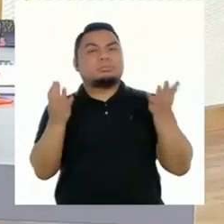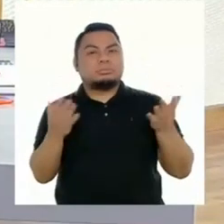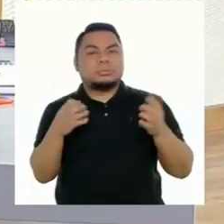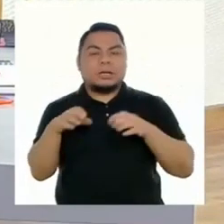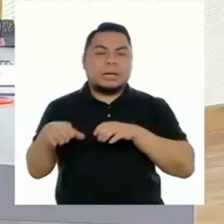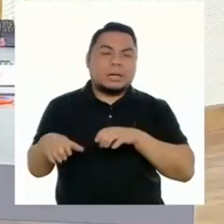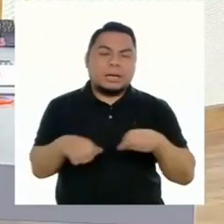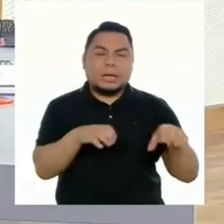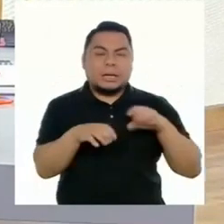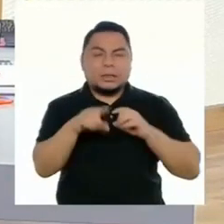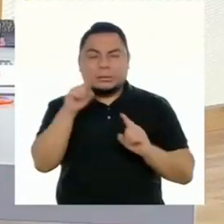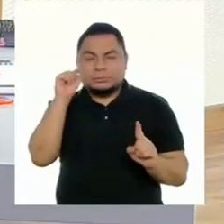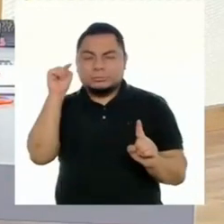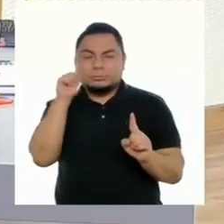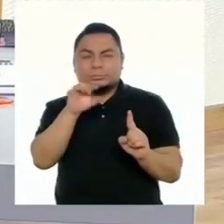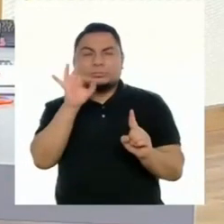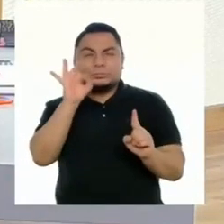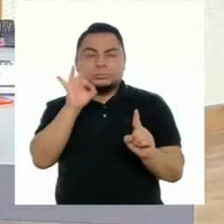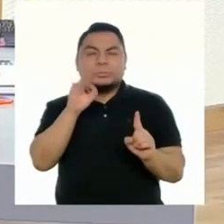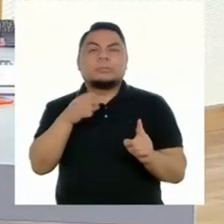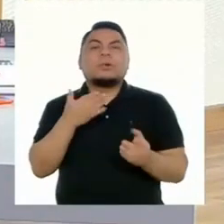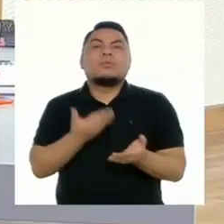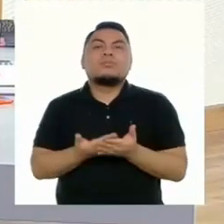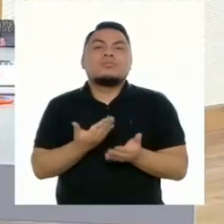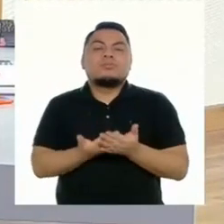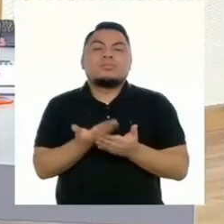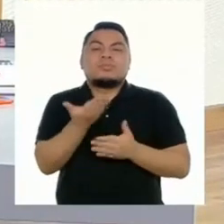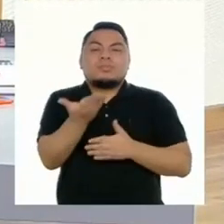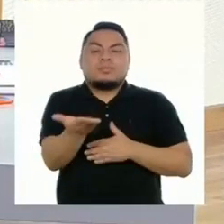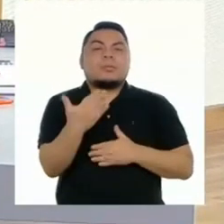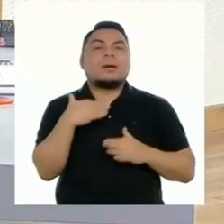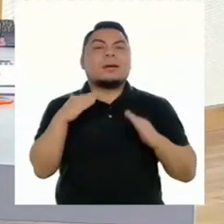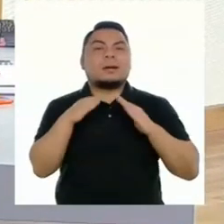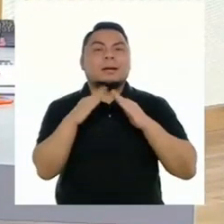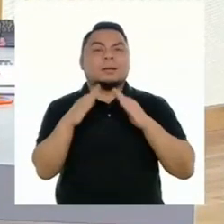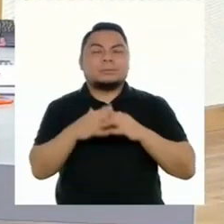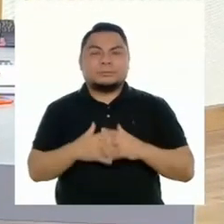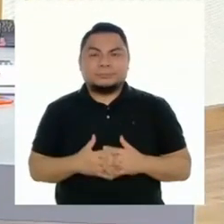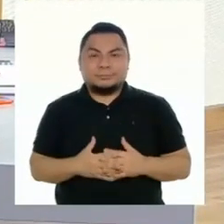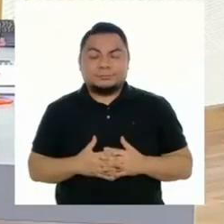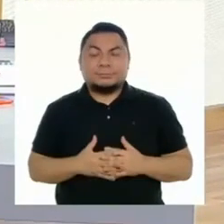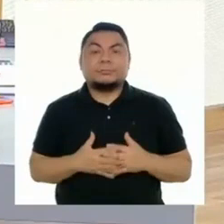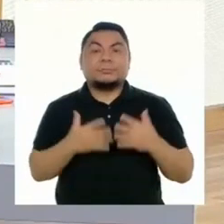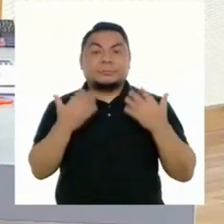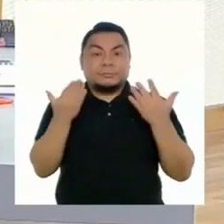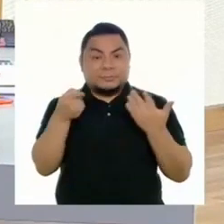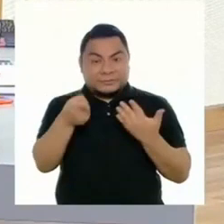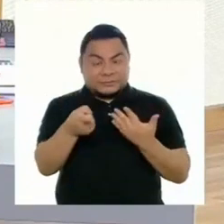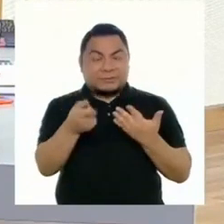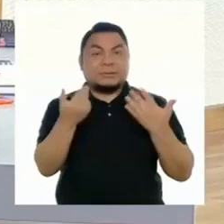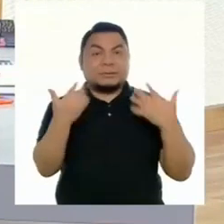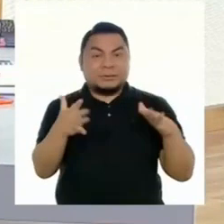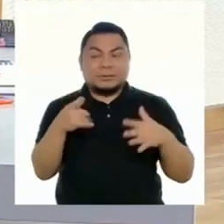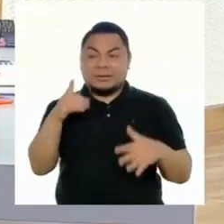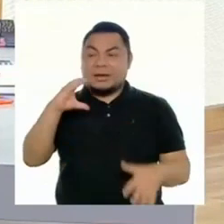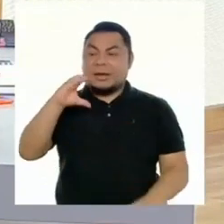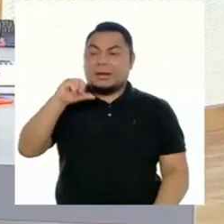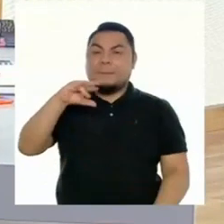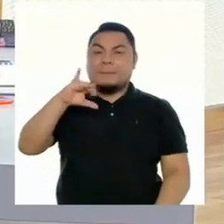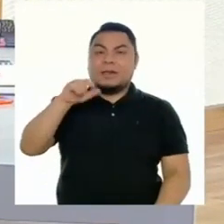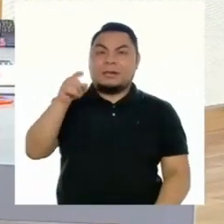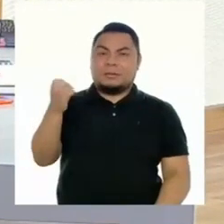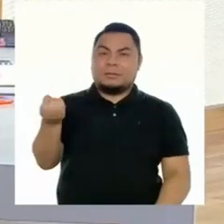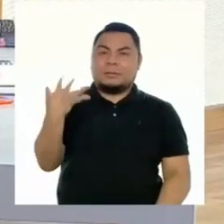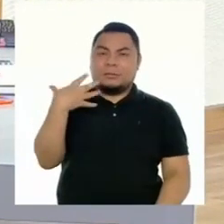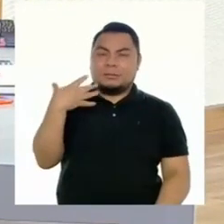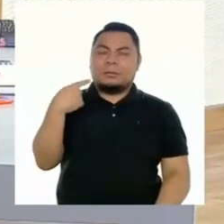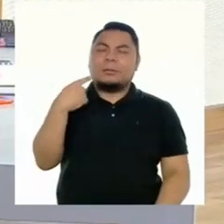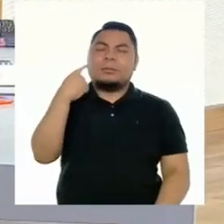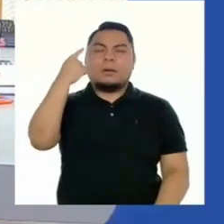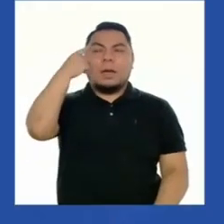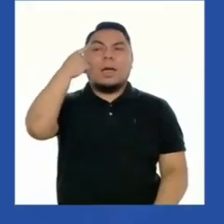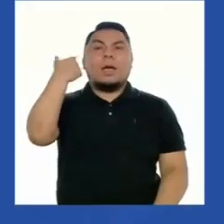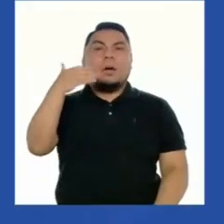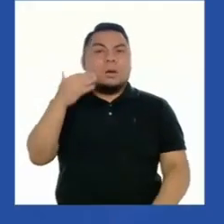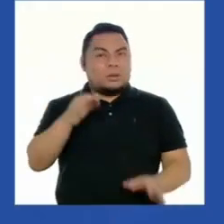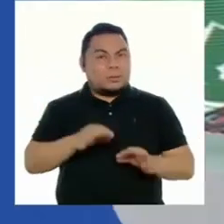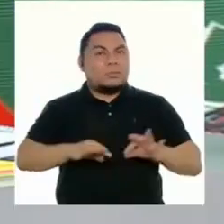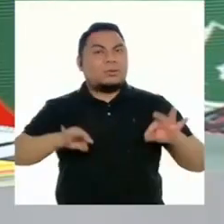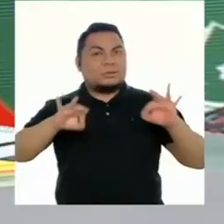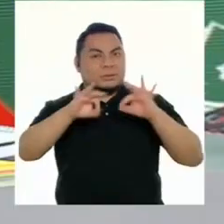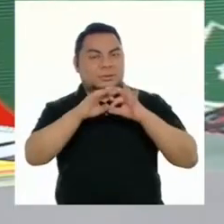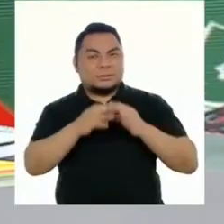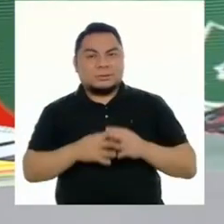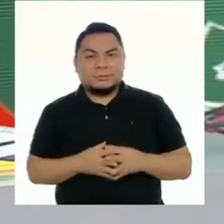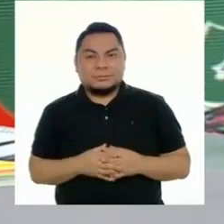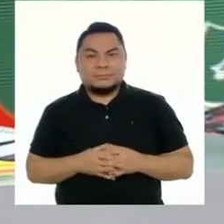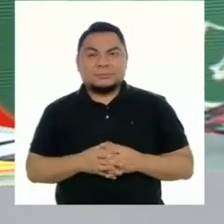con acciones concretas para proponer en nuestros hogares. A partir de esto, Camila me hizo notar algo sumamente importante.